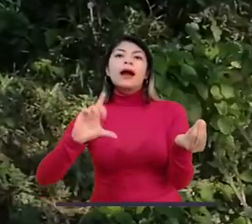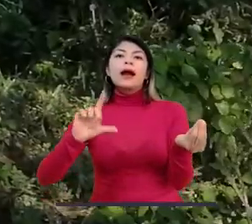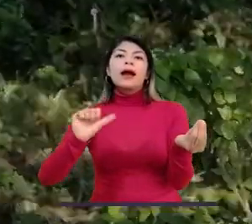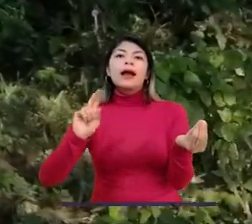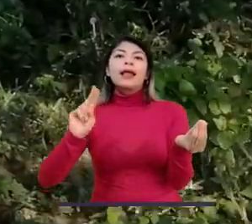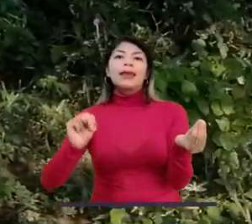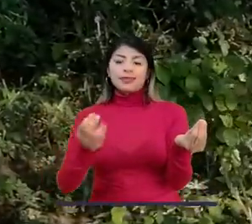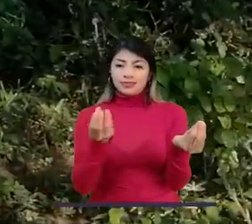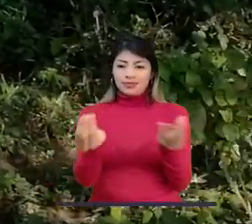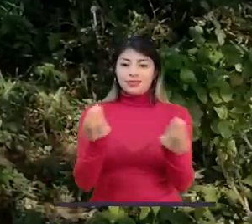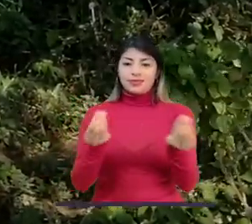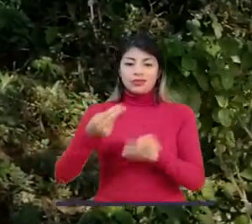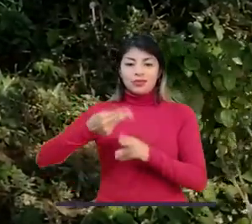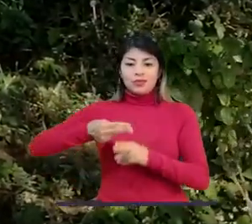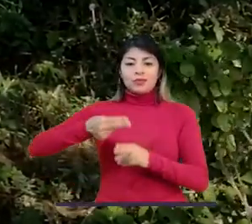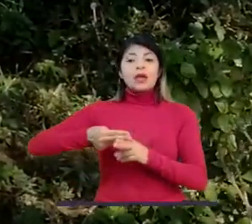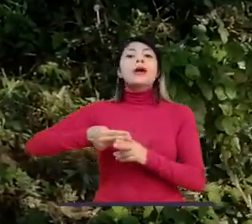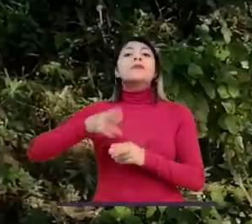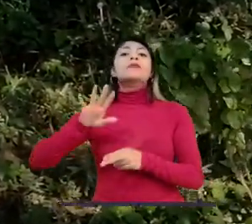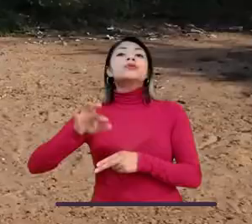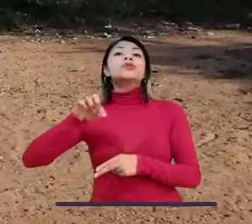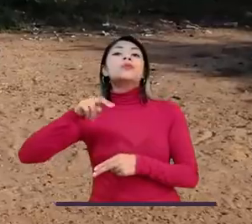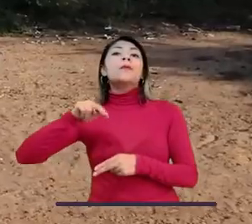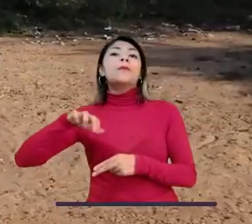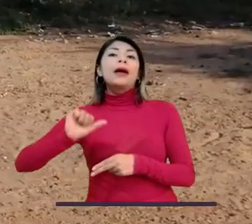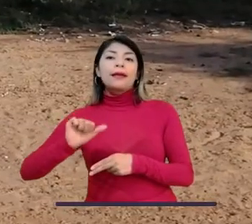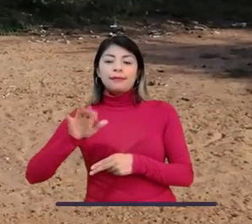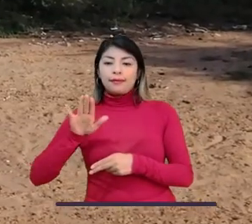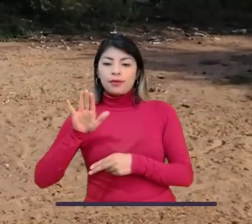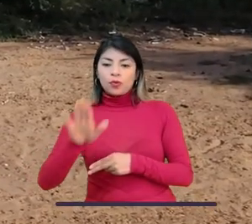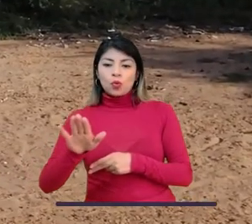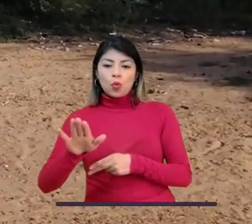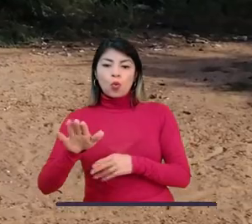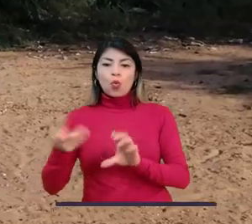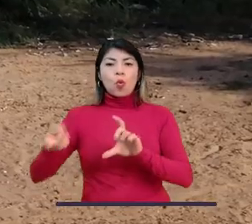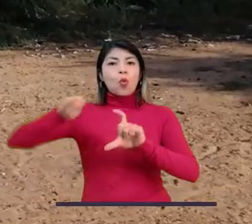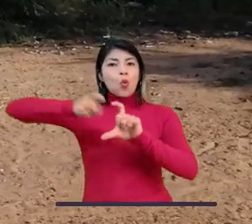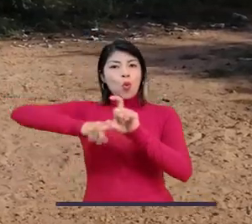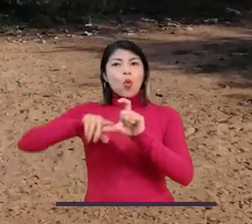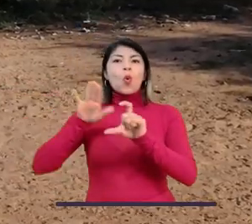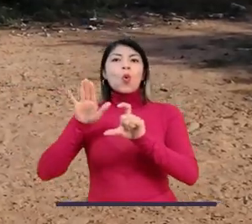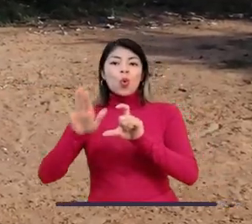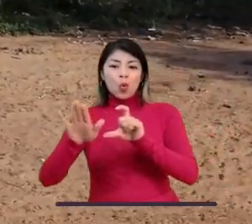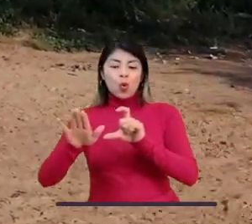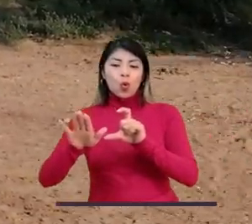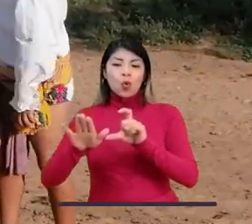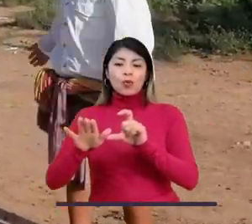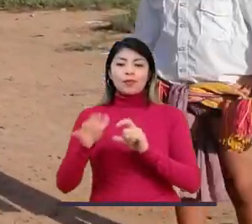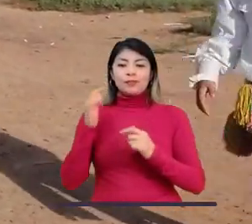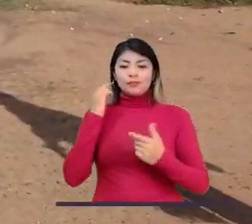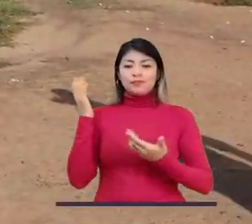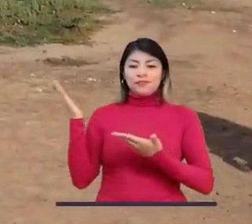La mía se conoce por la comunidad piyuxpana. La comunidad piyuxpana mide en todo alrededor.